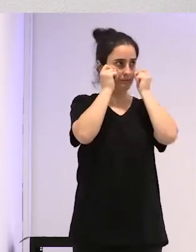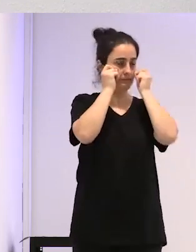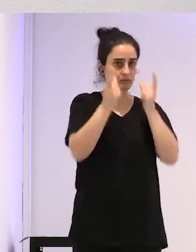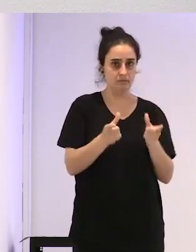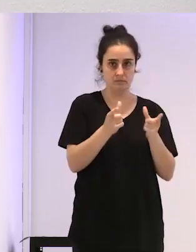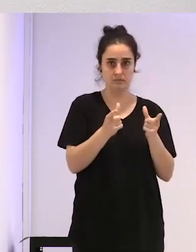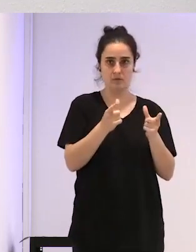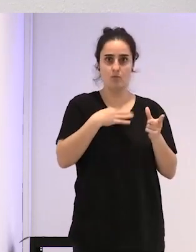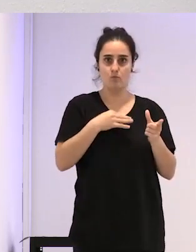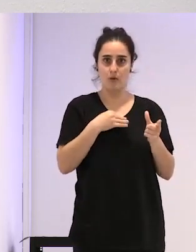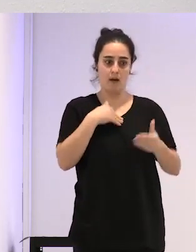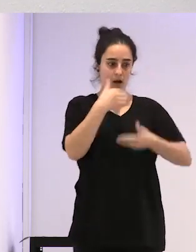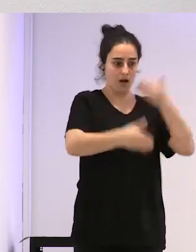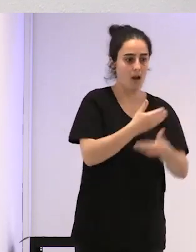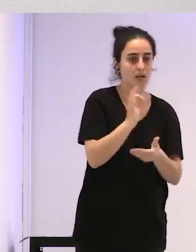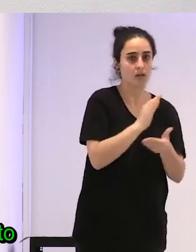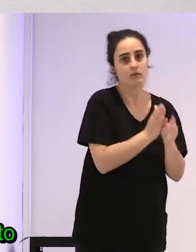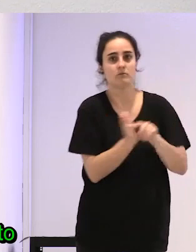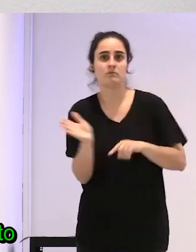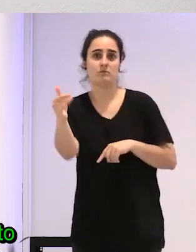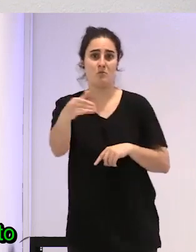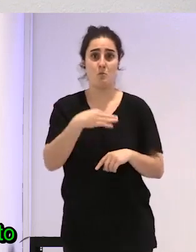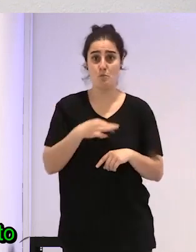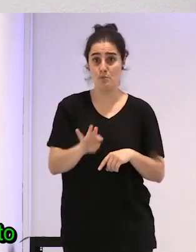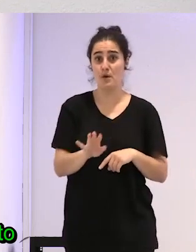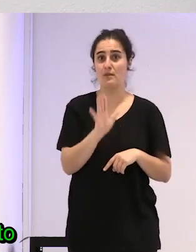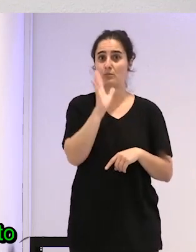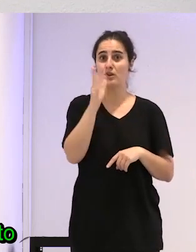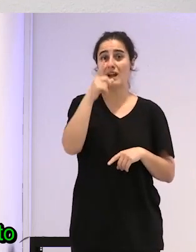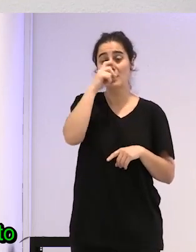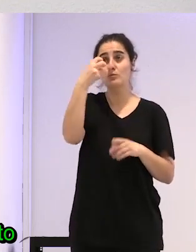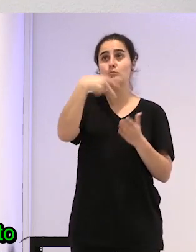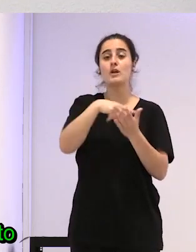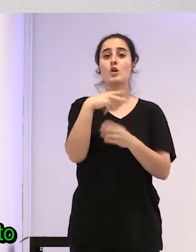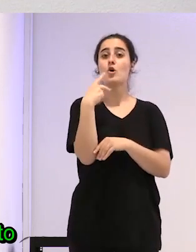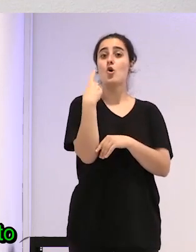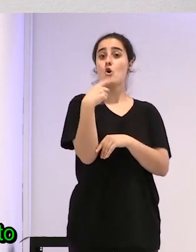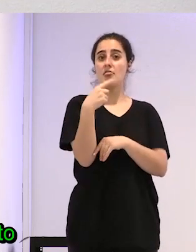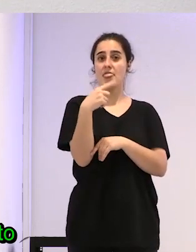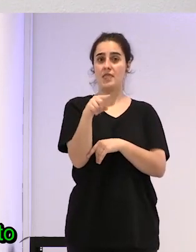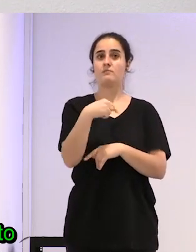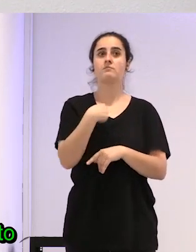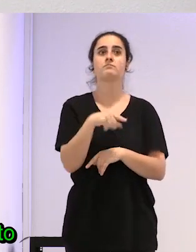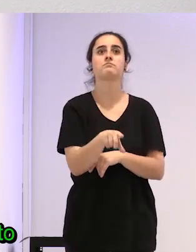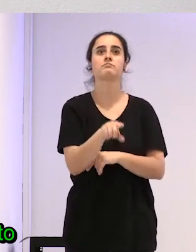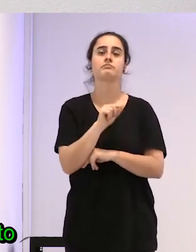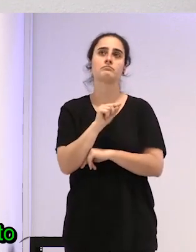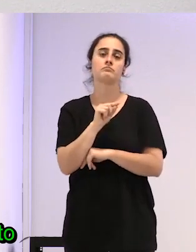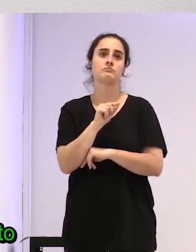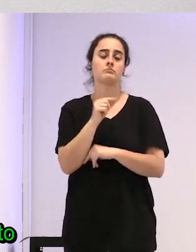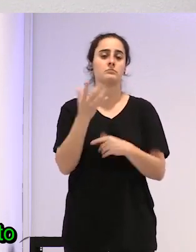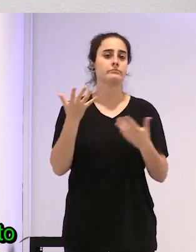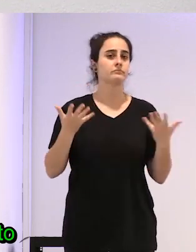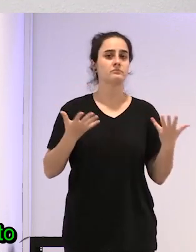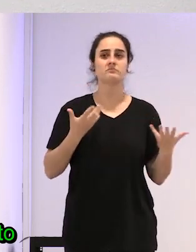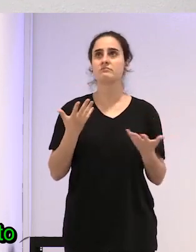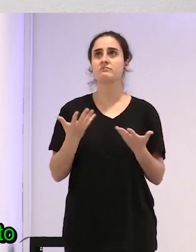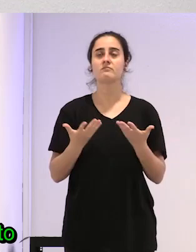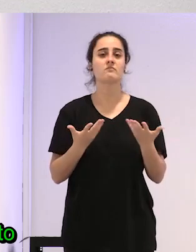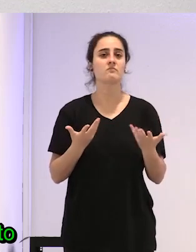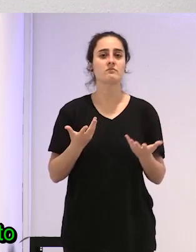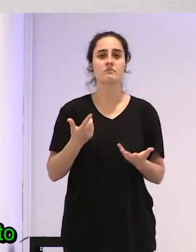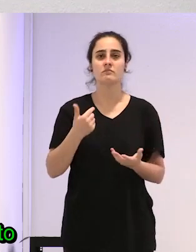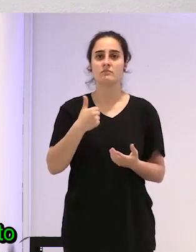cerrarla o puedes ir para adelante. Y en el 2011 decidí que en algún momento yo